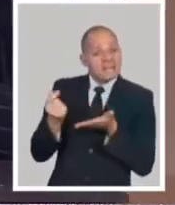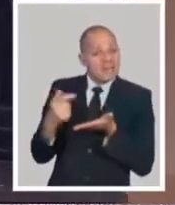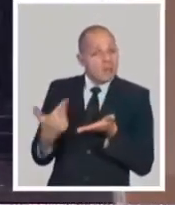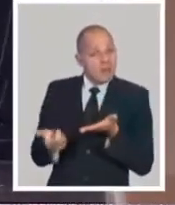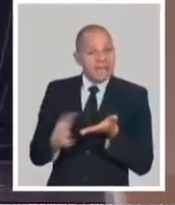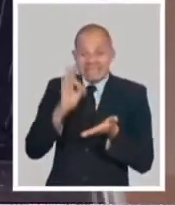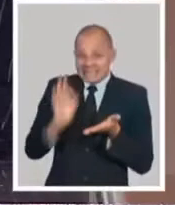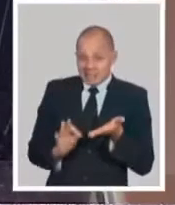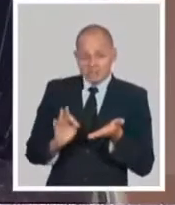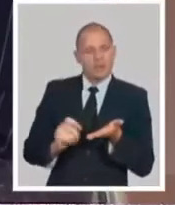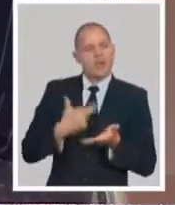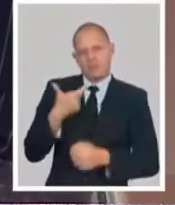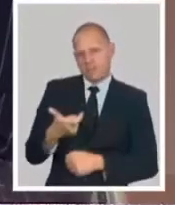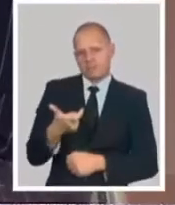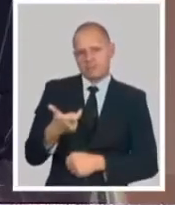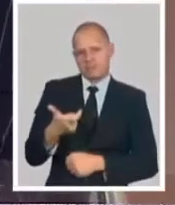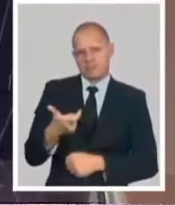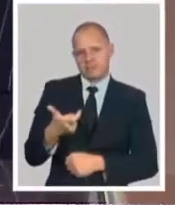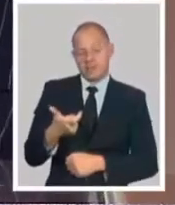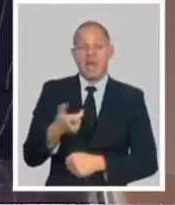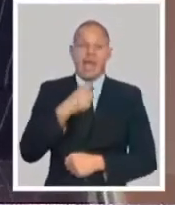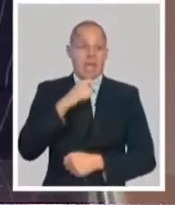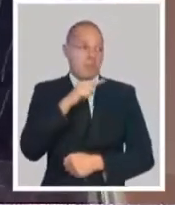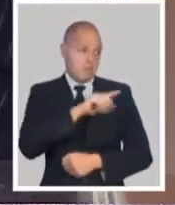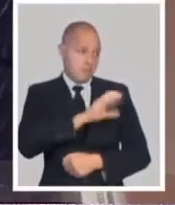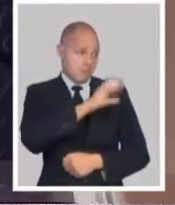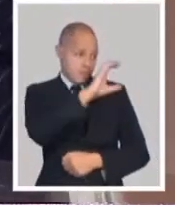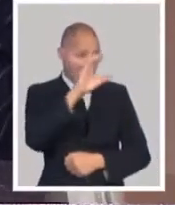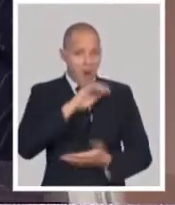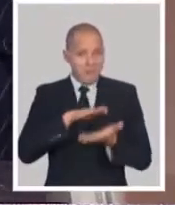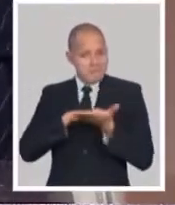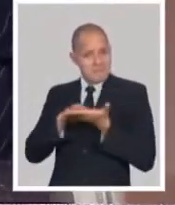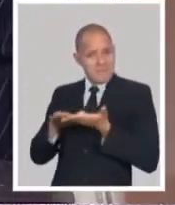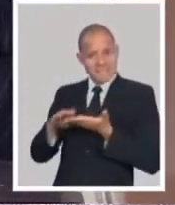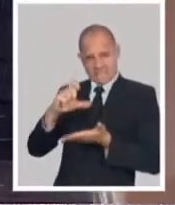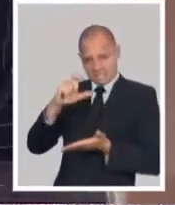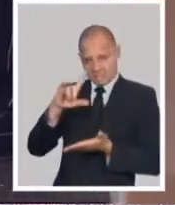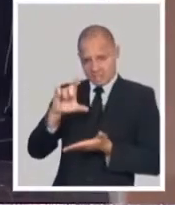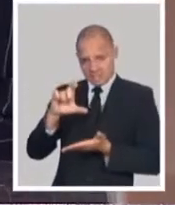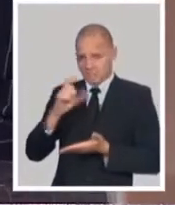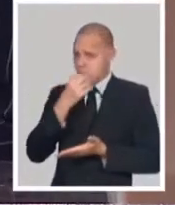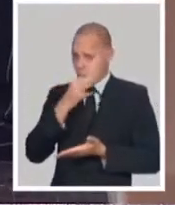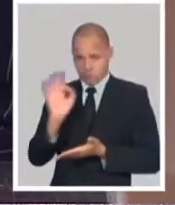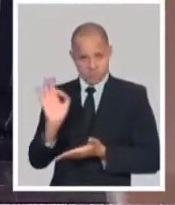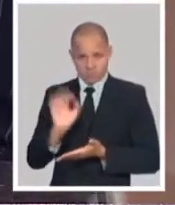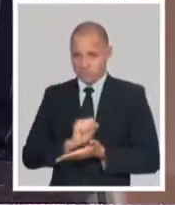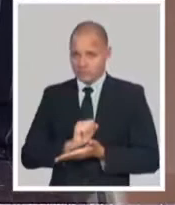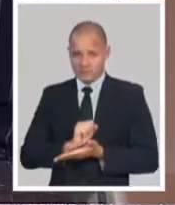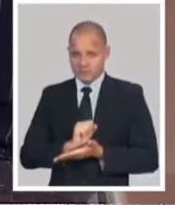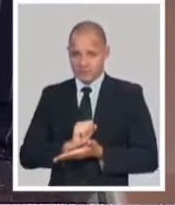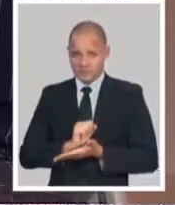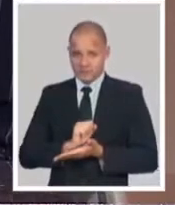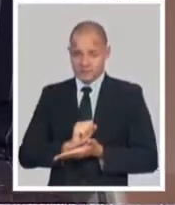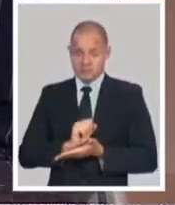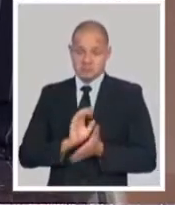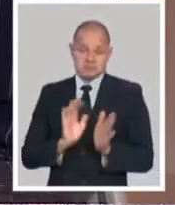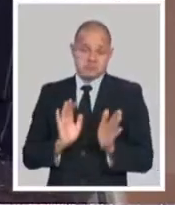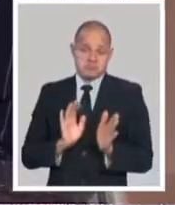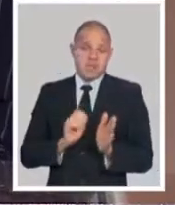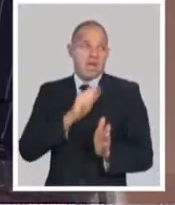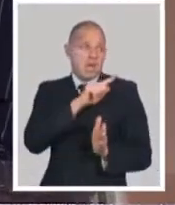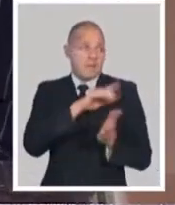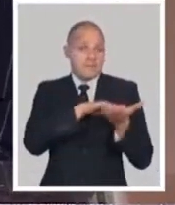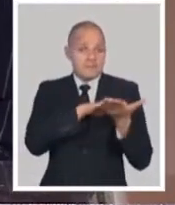diferentes modalidades en pesos cubanos no tienen ninguna variación con respecto a lo que es la tarea de ordenamiento. Por